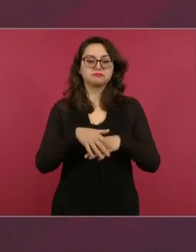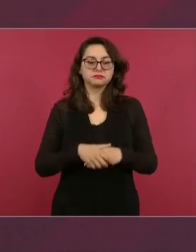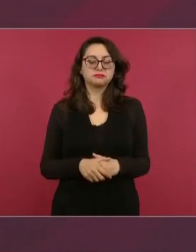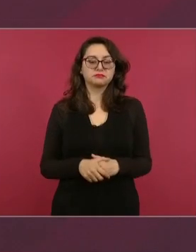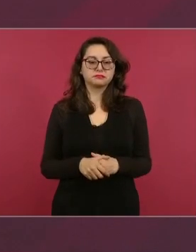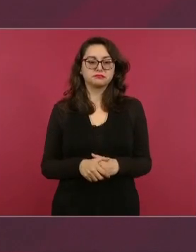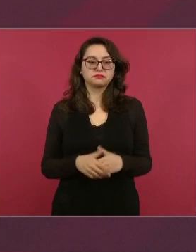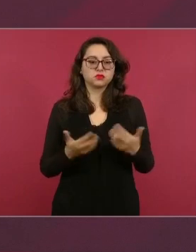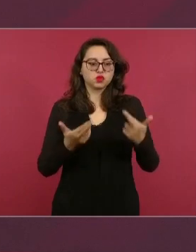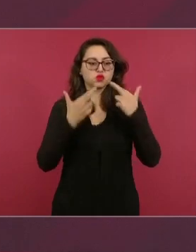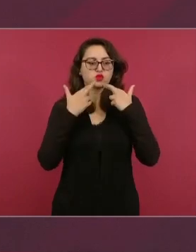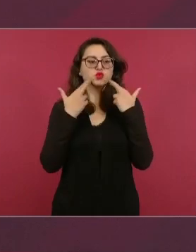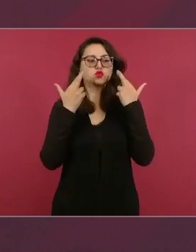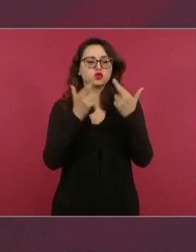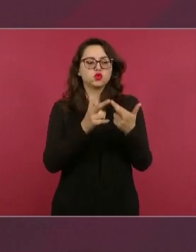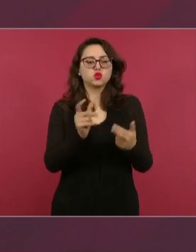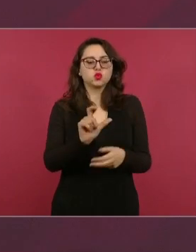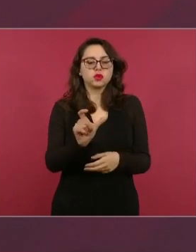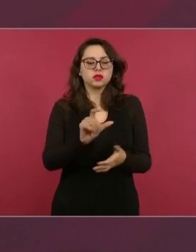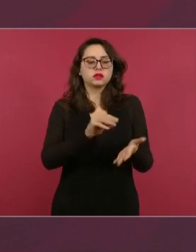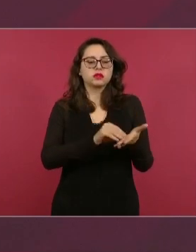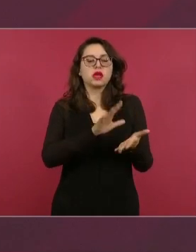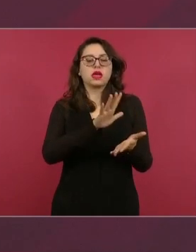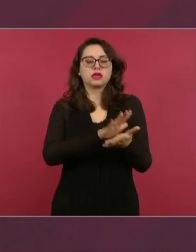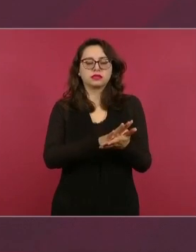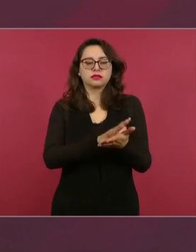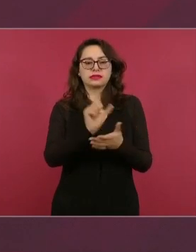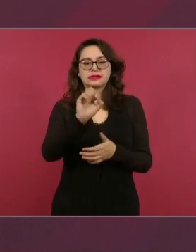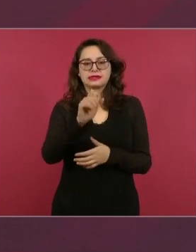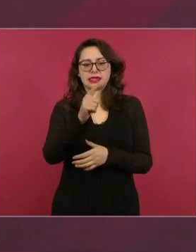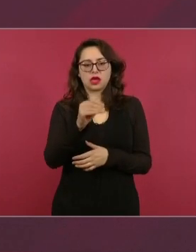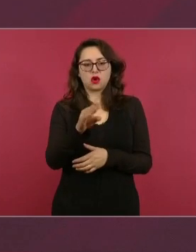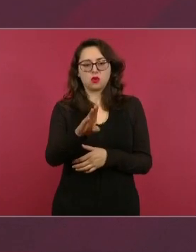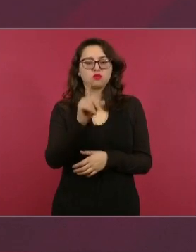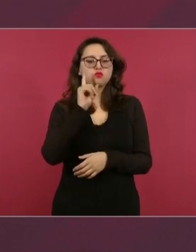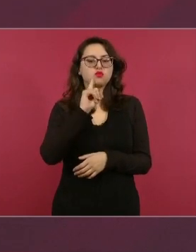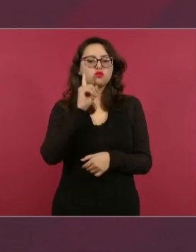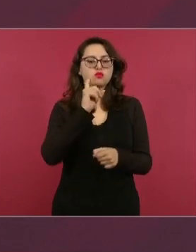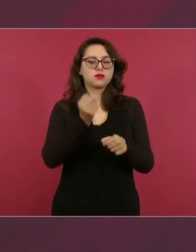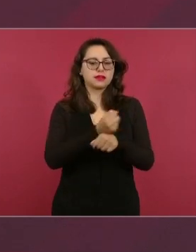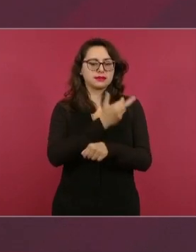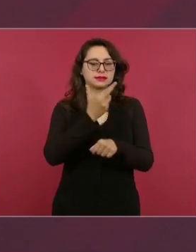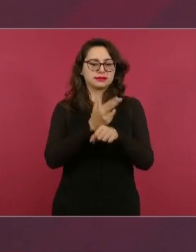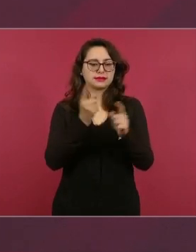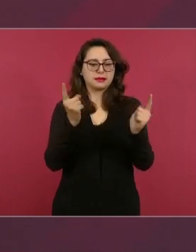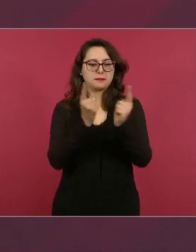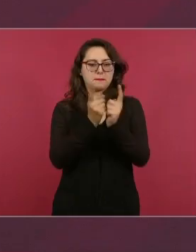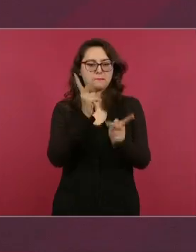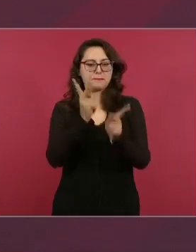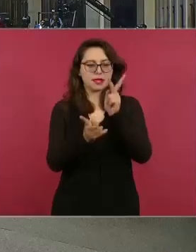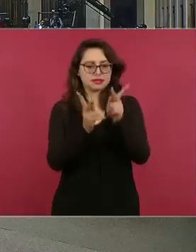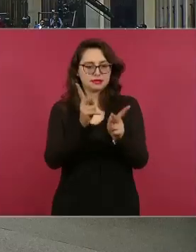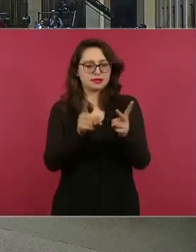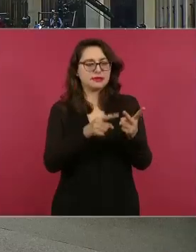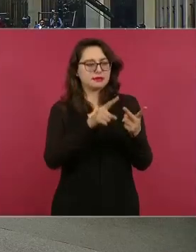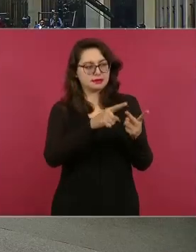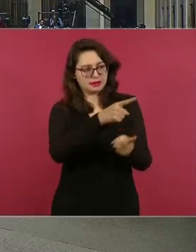con la Secretaria de Gobernación con Jesús